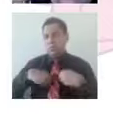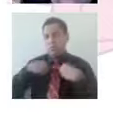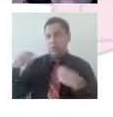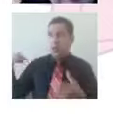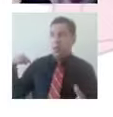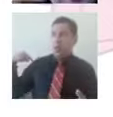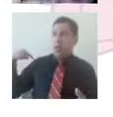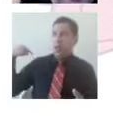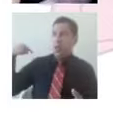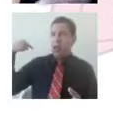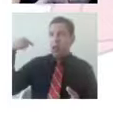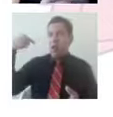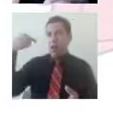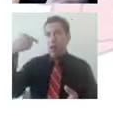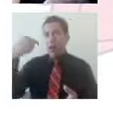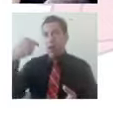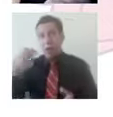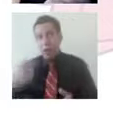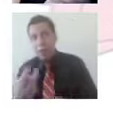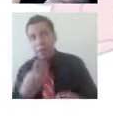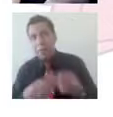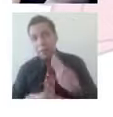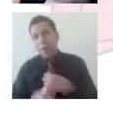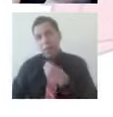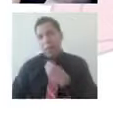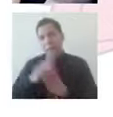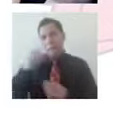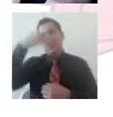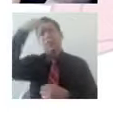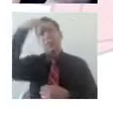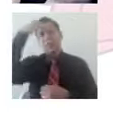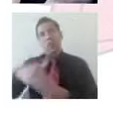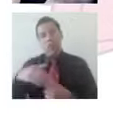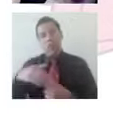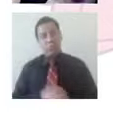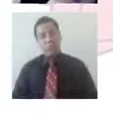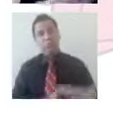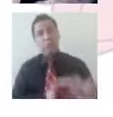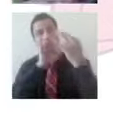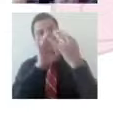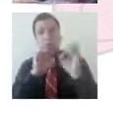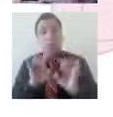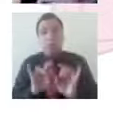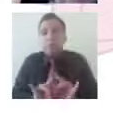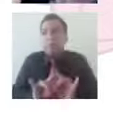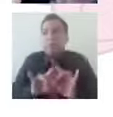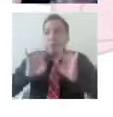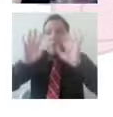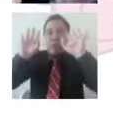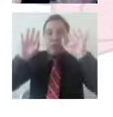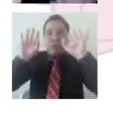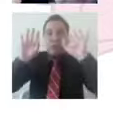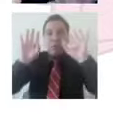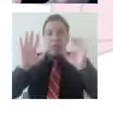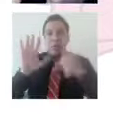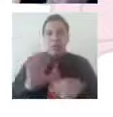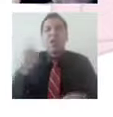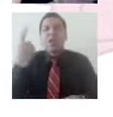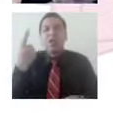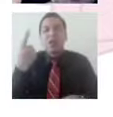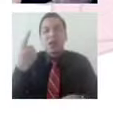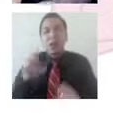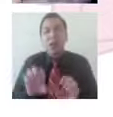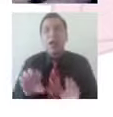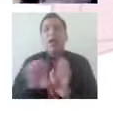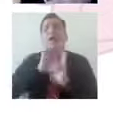¿no? Esas crisis esperadas. Y las crisis situacionales o circunstanciales, como esta situación de COVID-19 que no